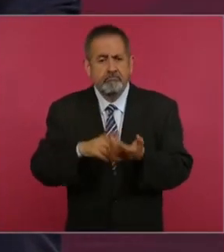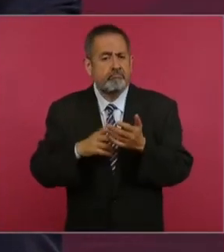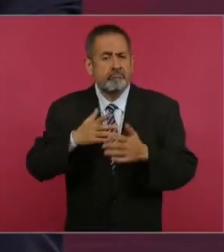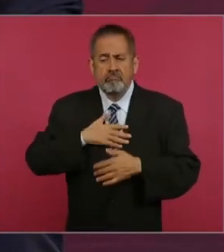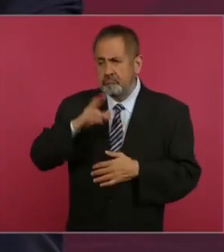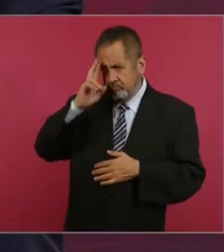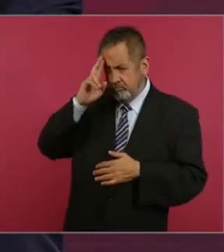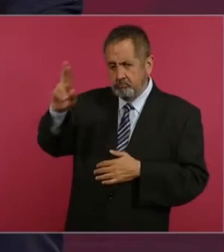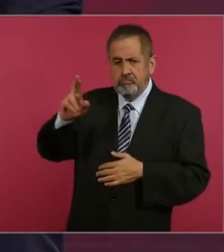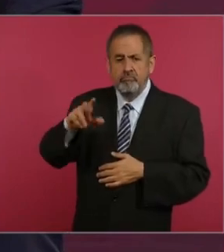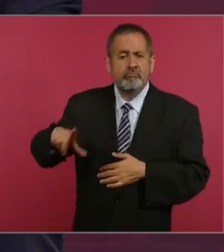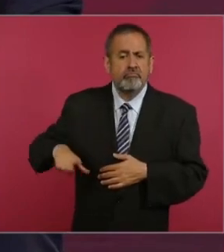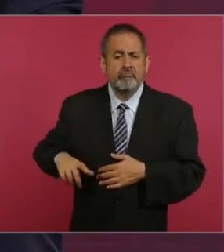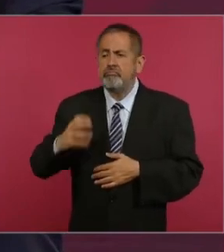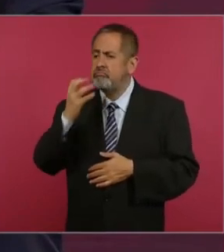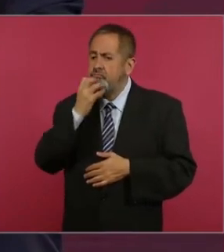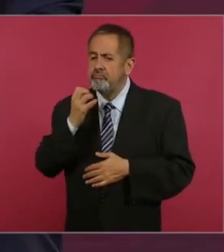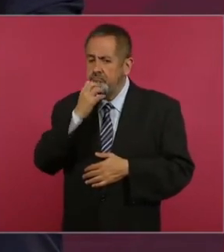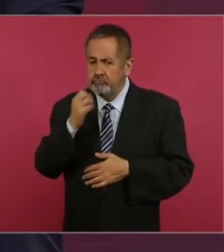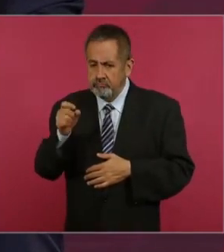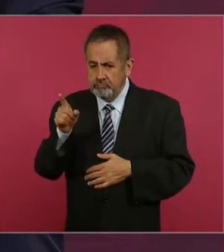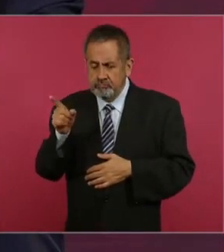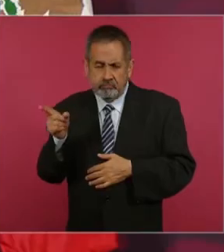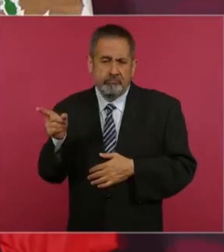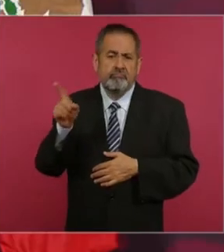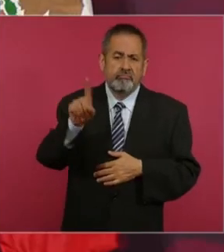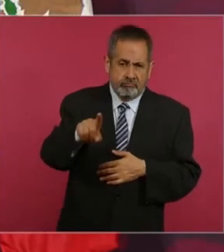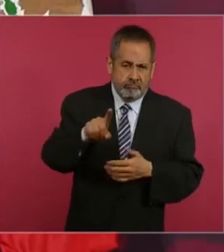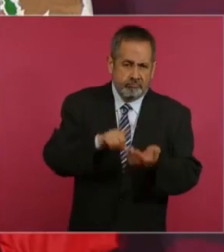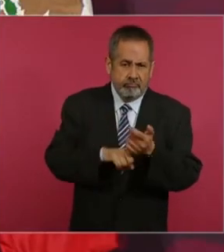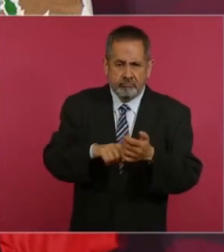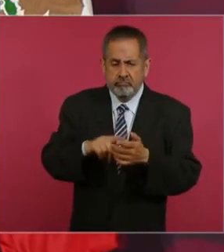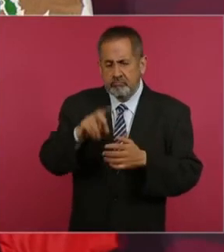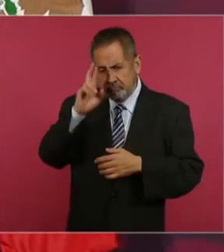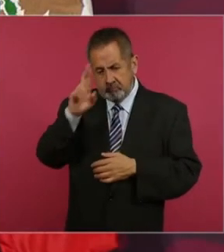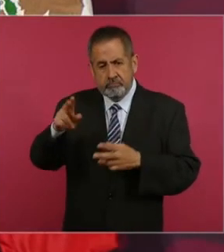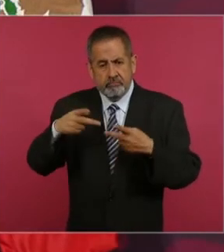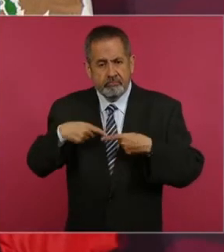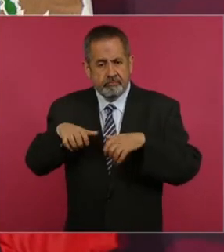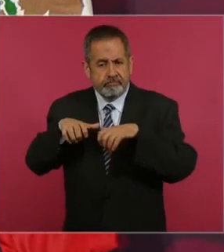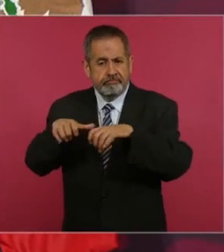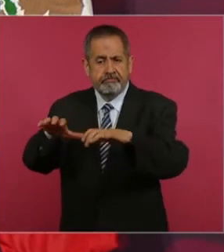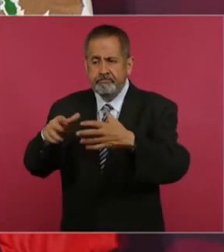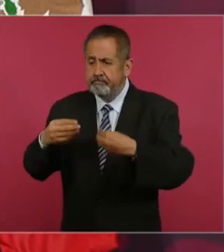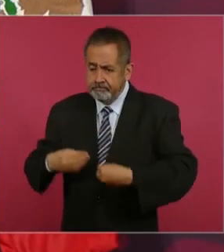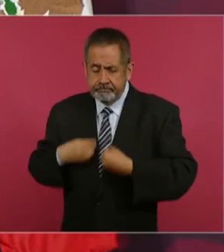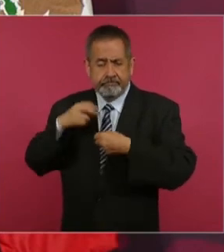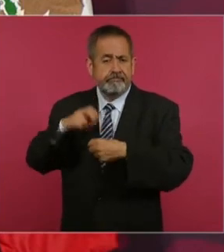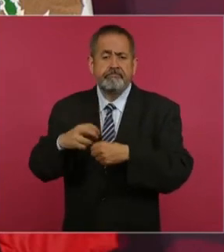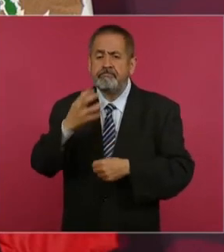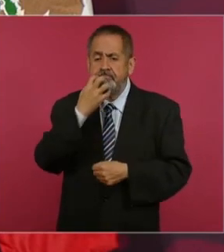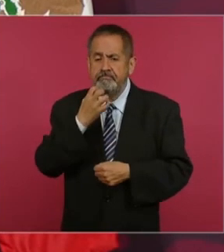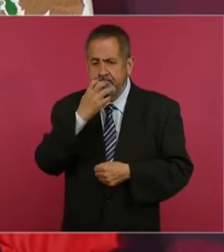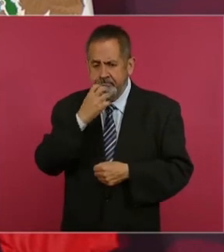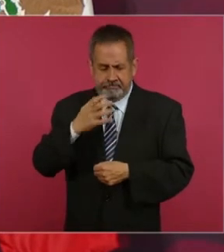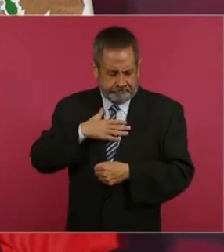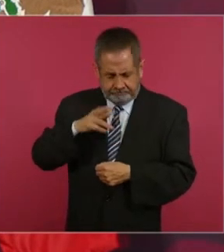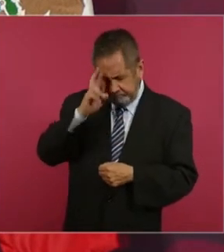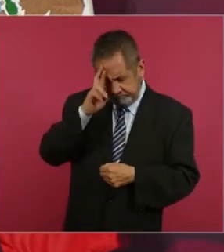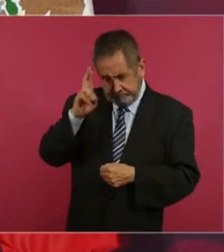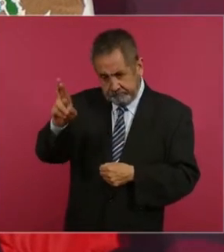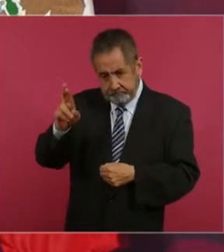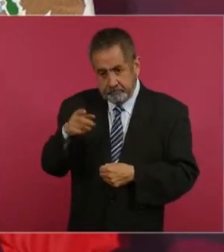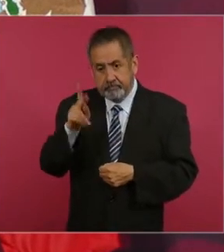y muchísimo más al pueblo de Israel, pero